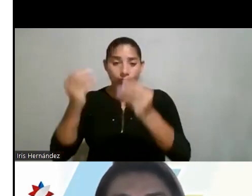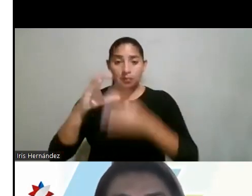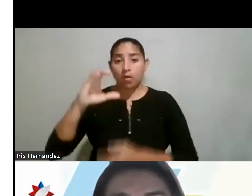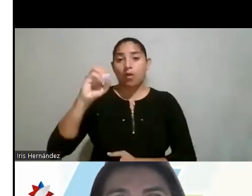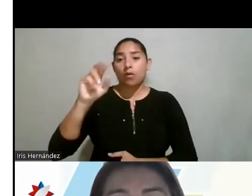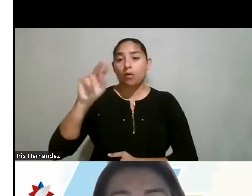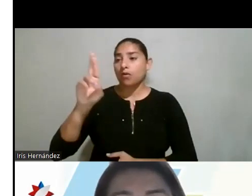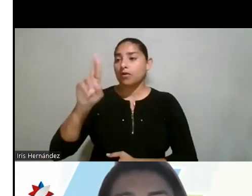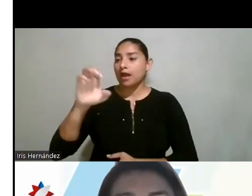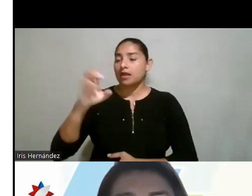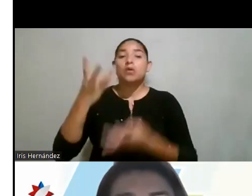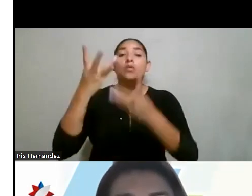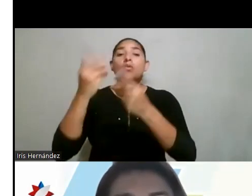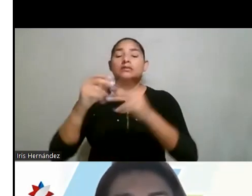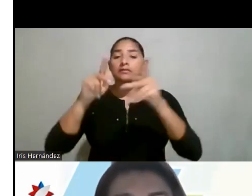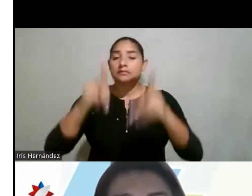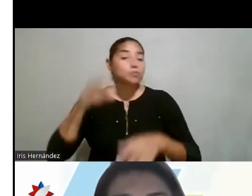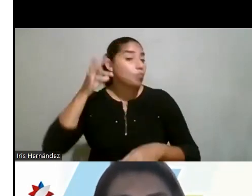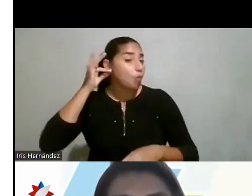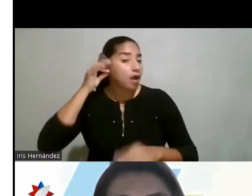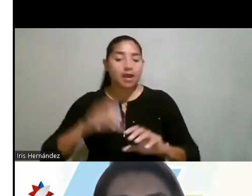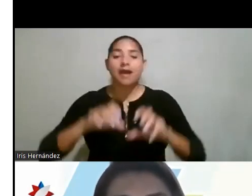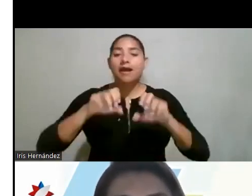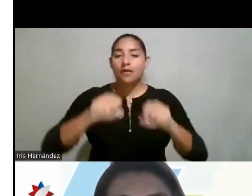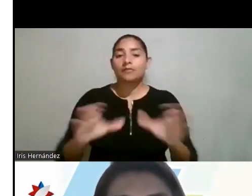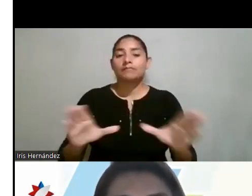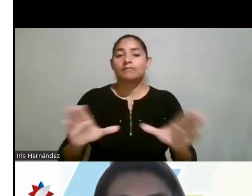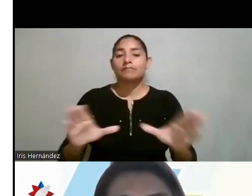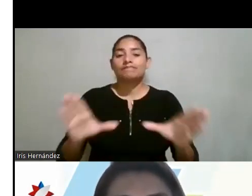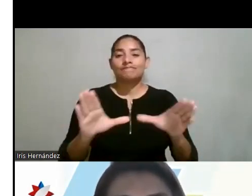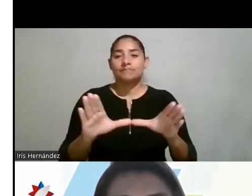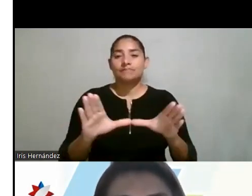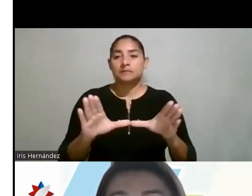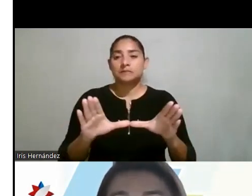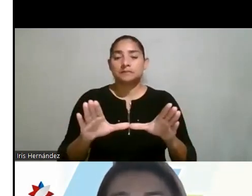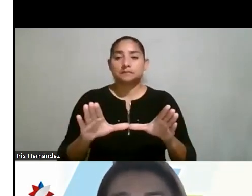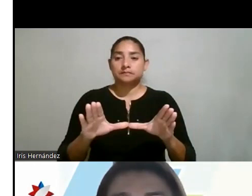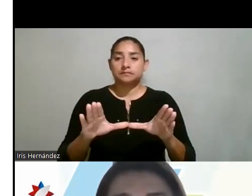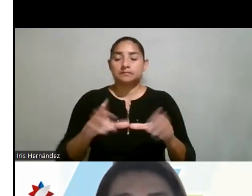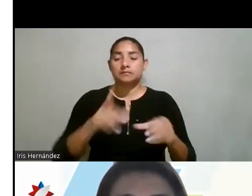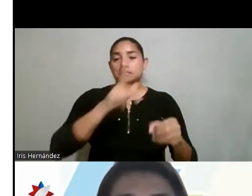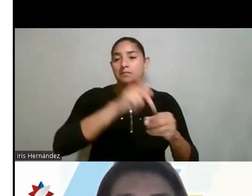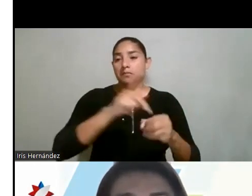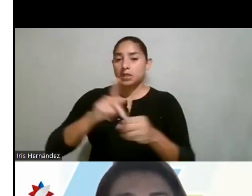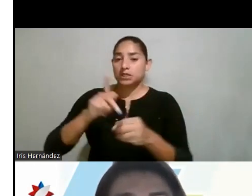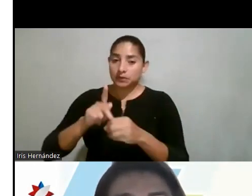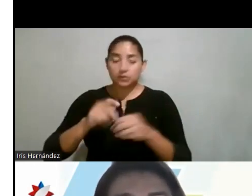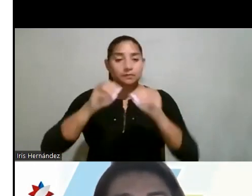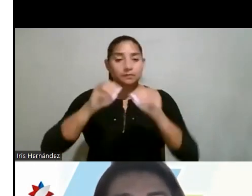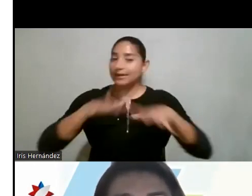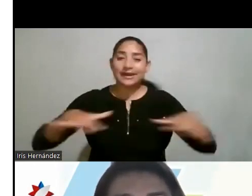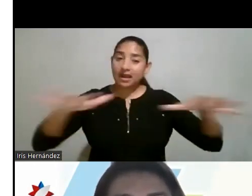la cantidad de mujeres graduadas en, o la participación más bien de mujeres en general,